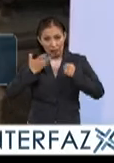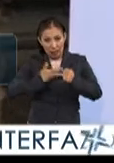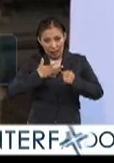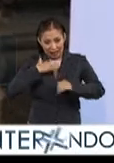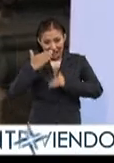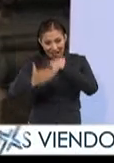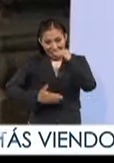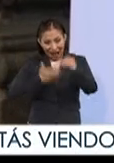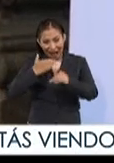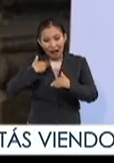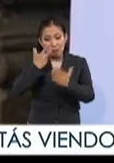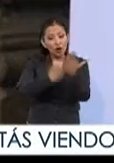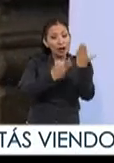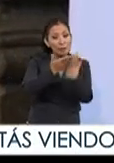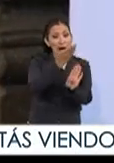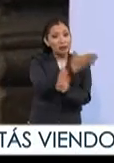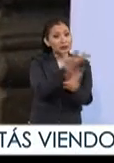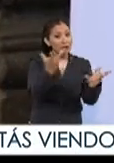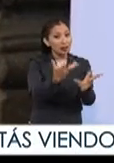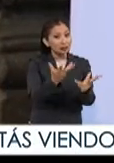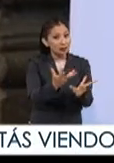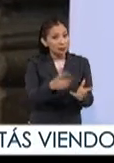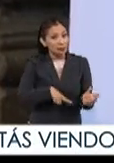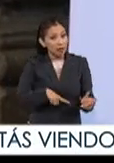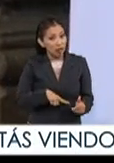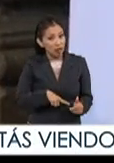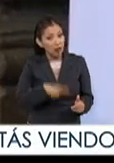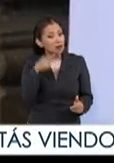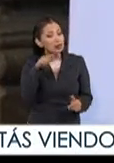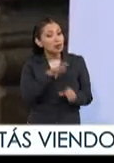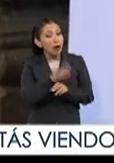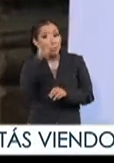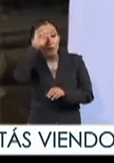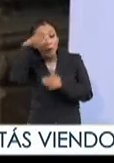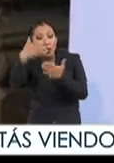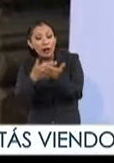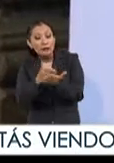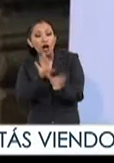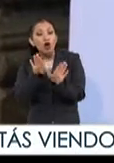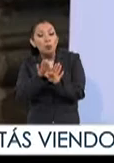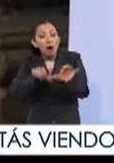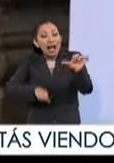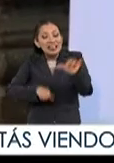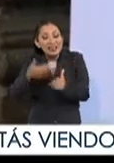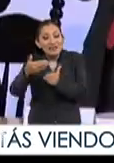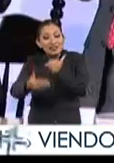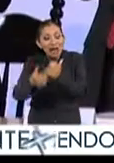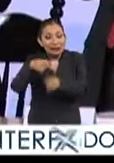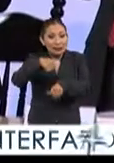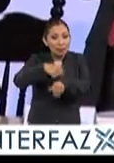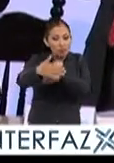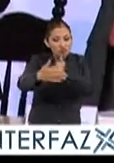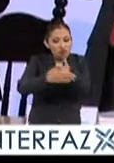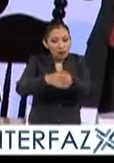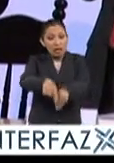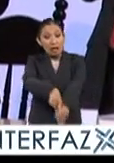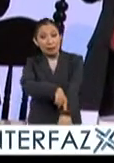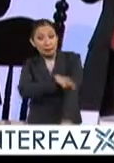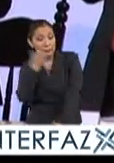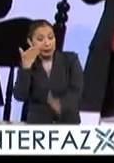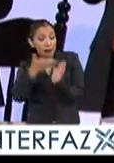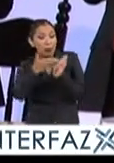de las políticas que se han emprendido y que propone una ruta de acción a corto mediano y largo plazos